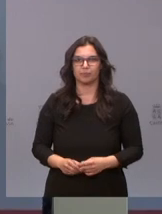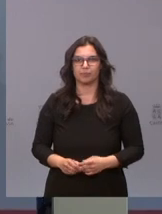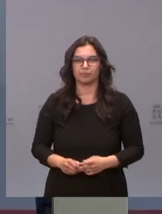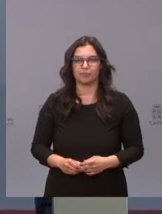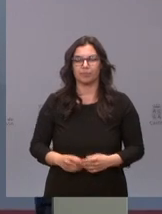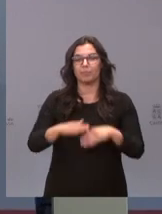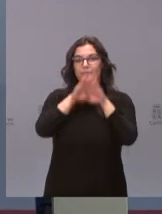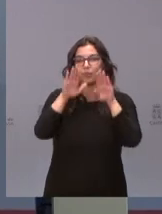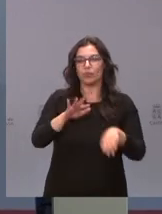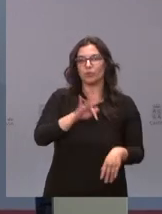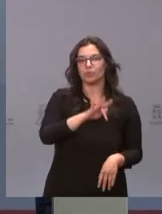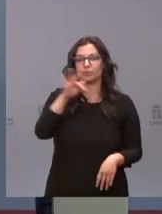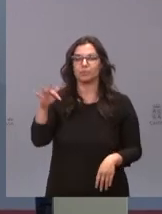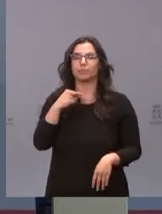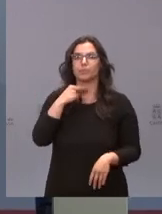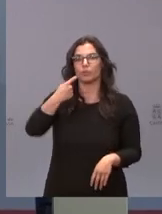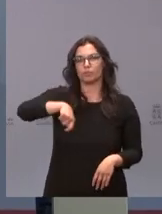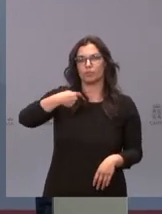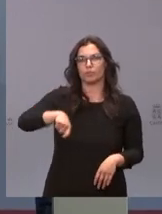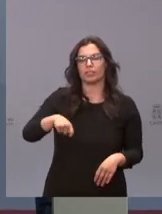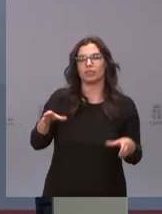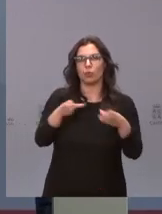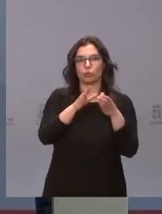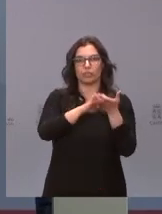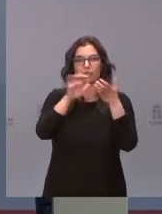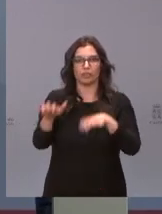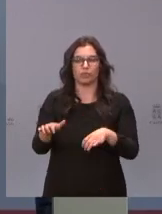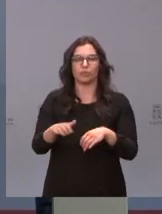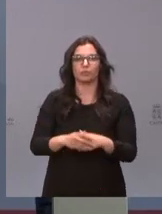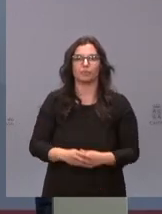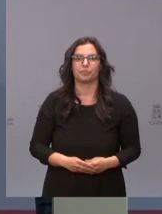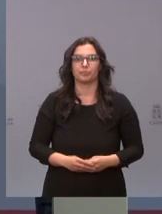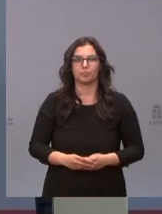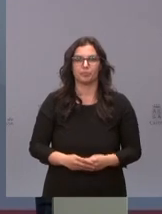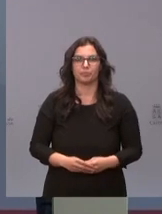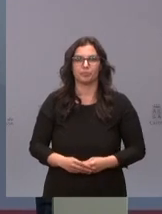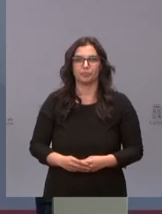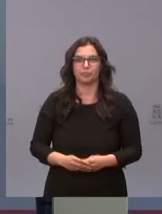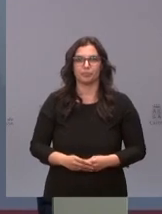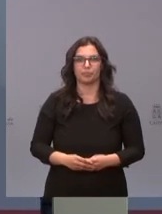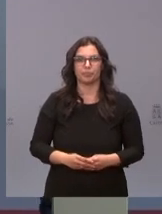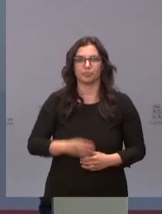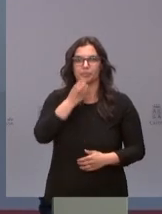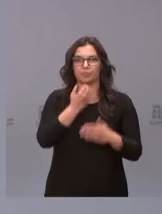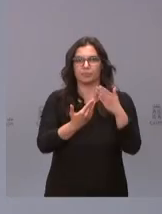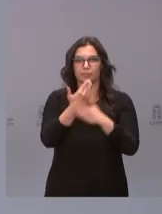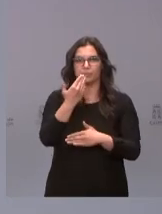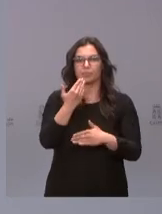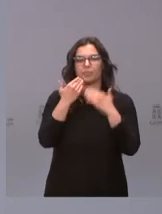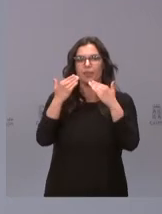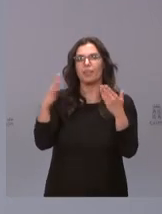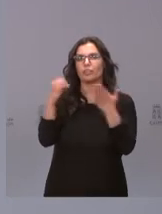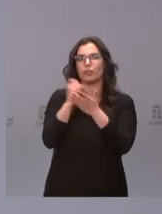Para finalizar, toma la palabra el presidente de la Junta de Castilla y León. Muy buenos días. Muchas gracias a todos por su